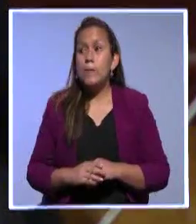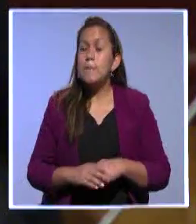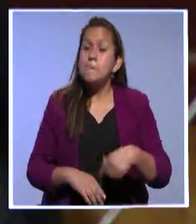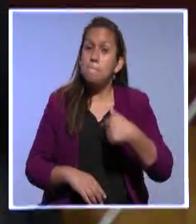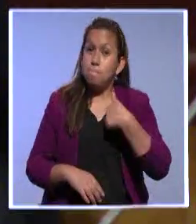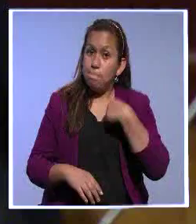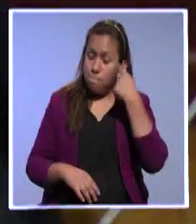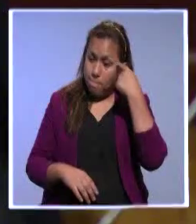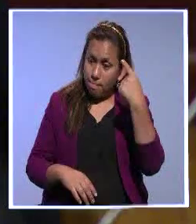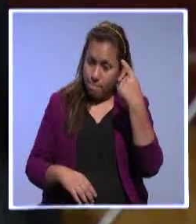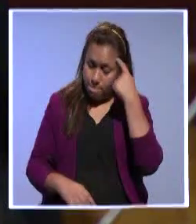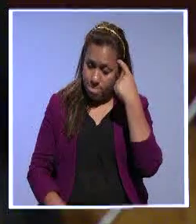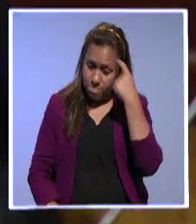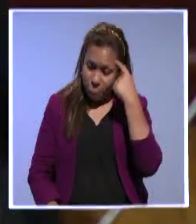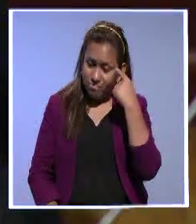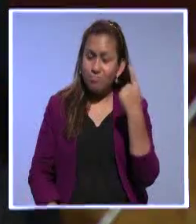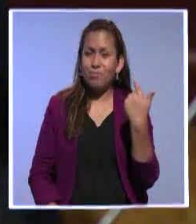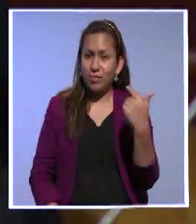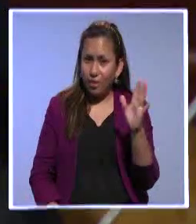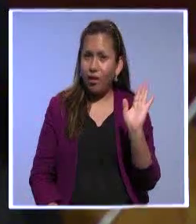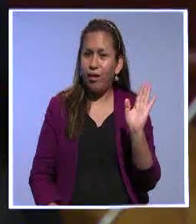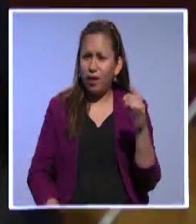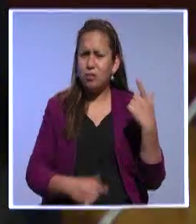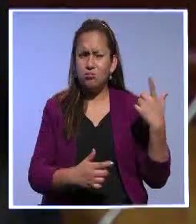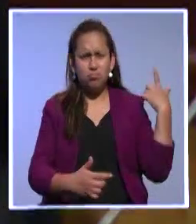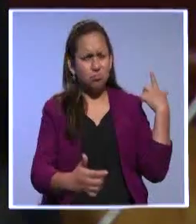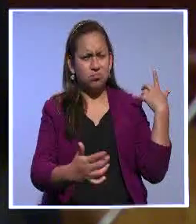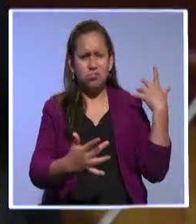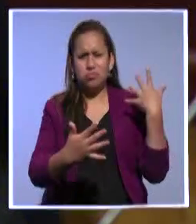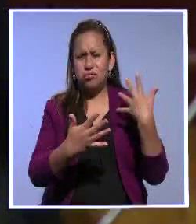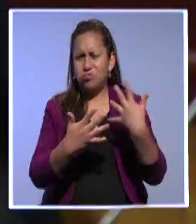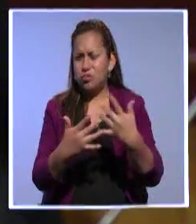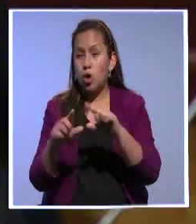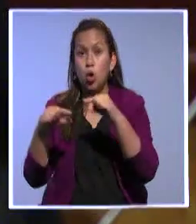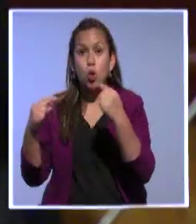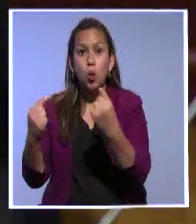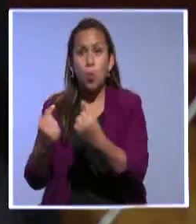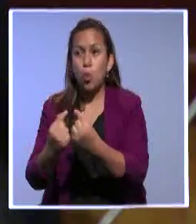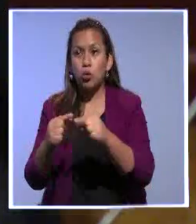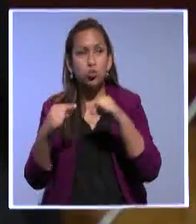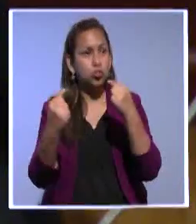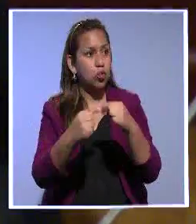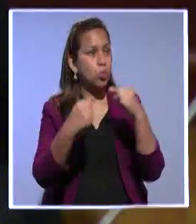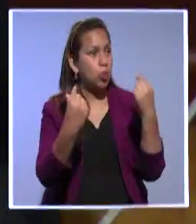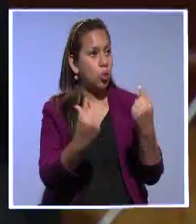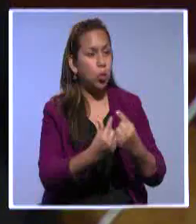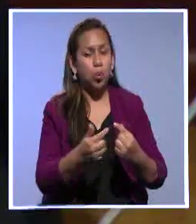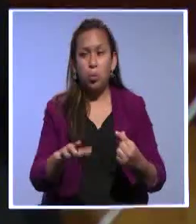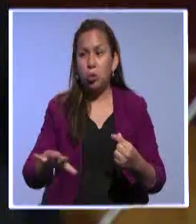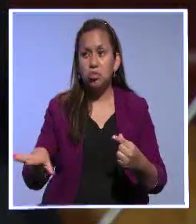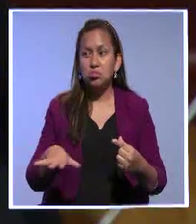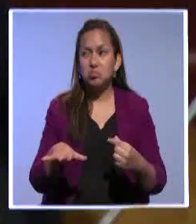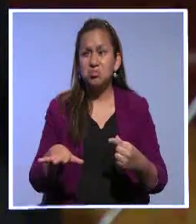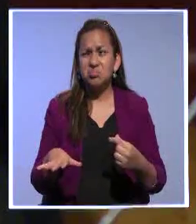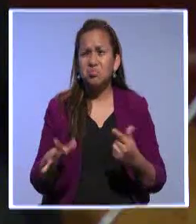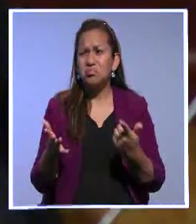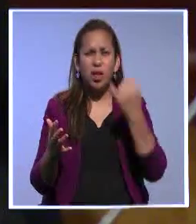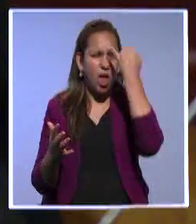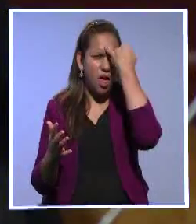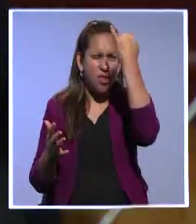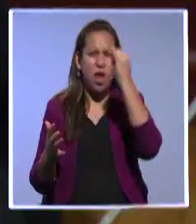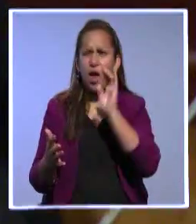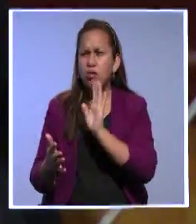existen ideologías ni partidos políticos. Realmente lo que tenemos son remedios de agrupaciones políticas que